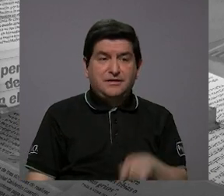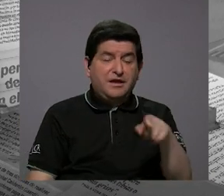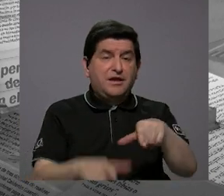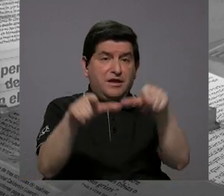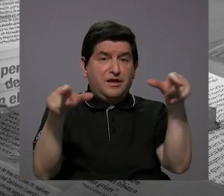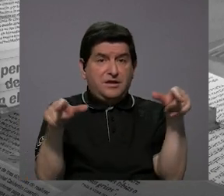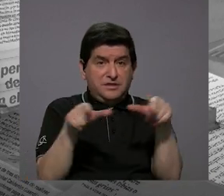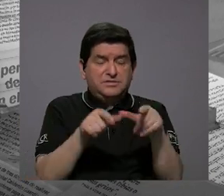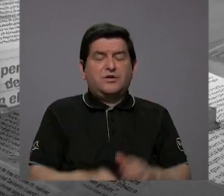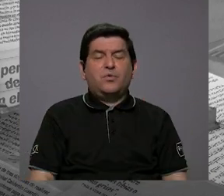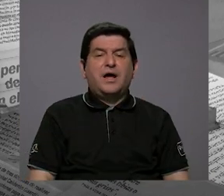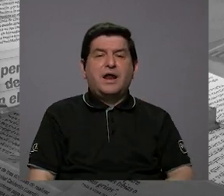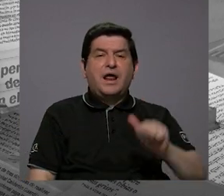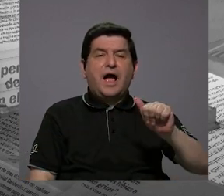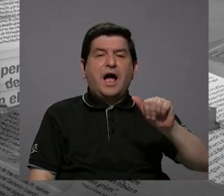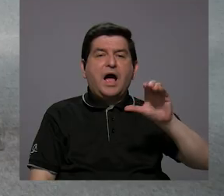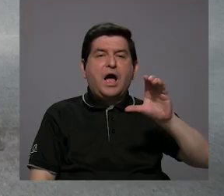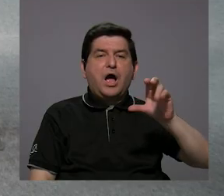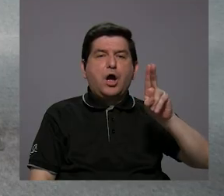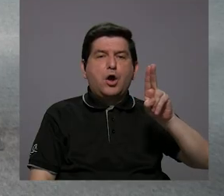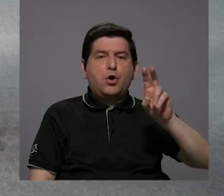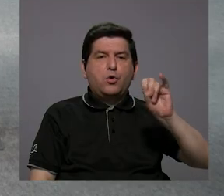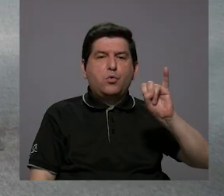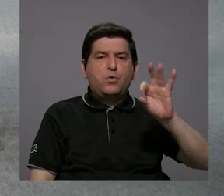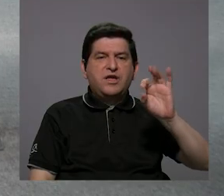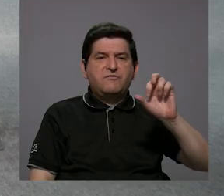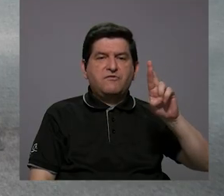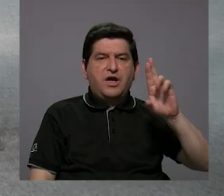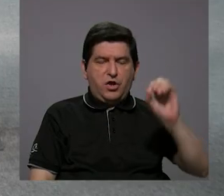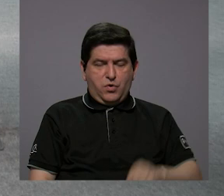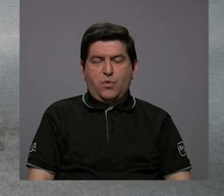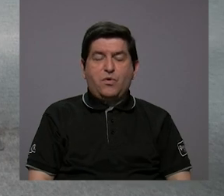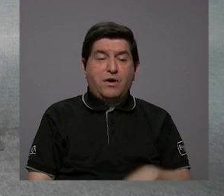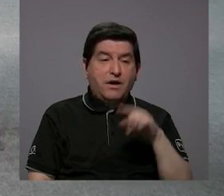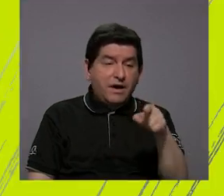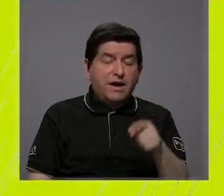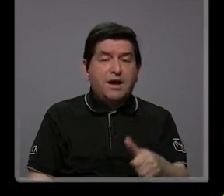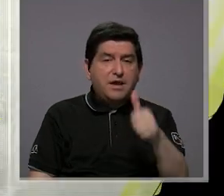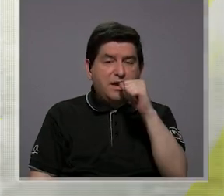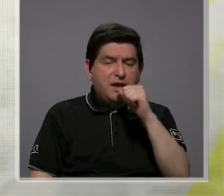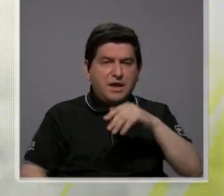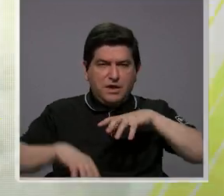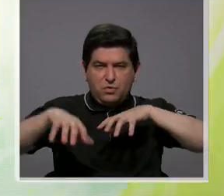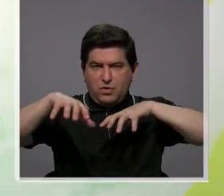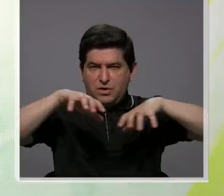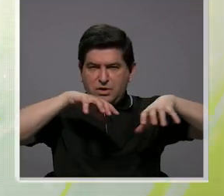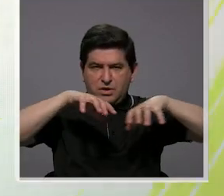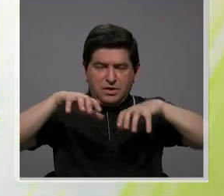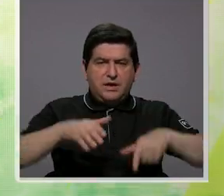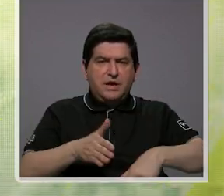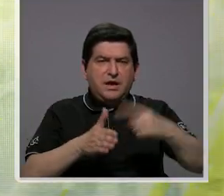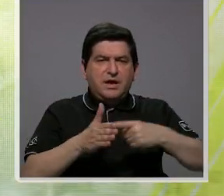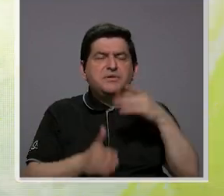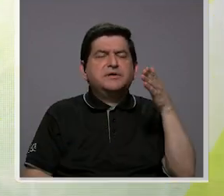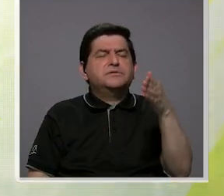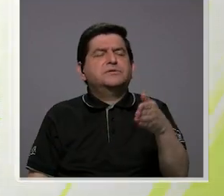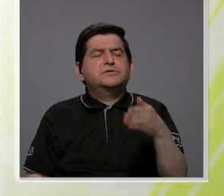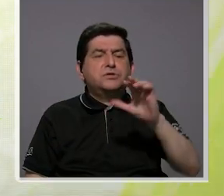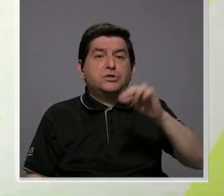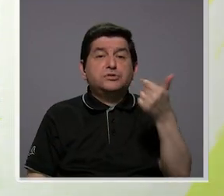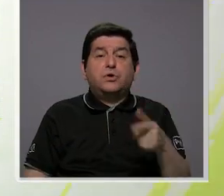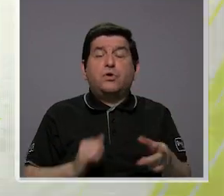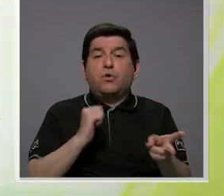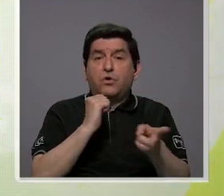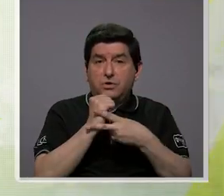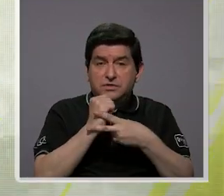lugar que llamamos acuífero, es un reservorio subterráneo, el agua se va a mover en algunos casos lentamente, en